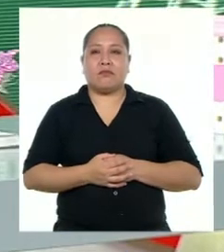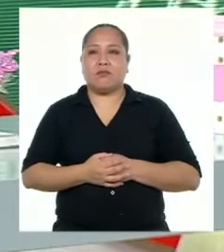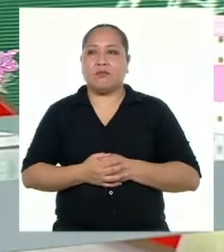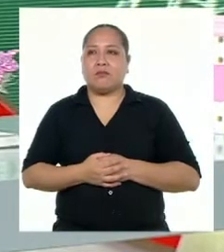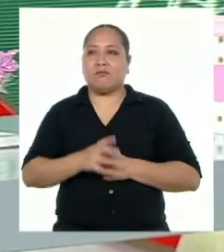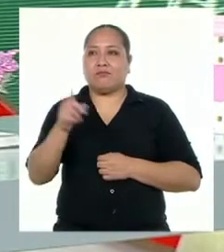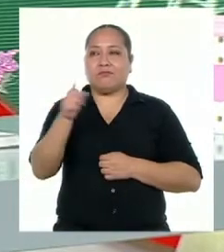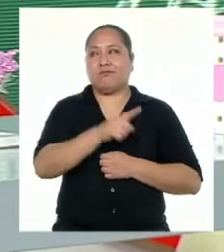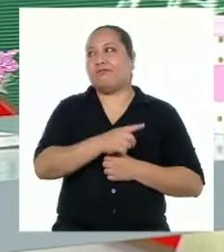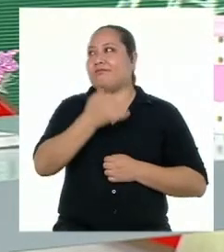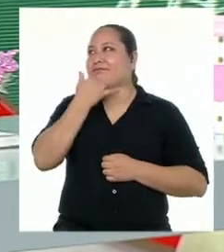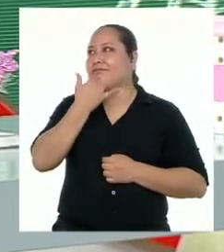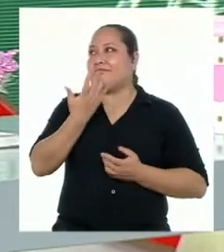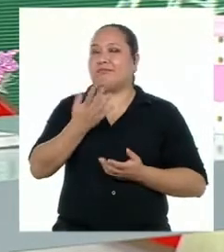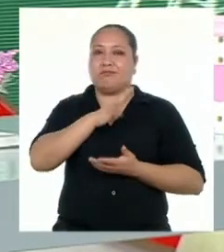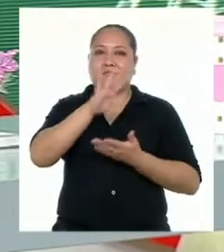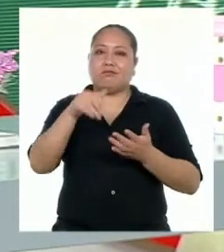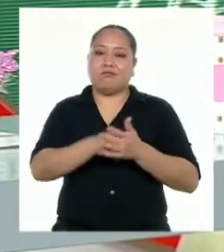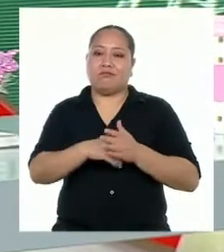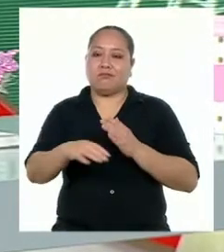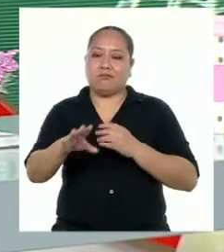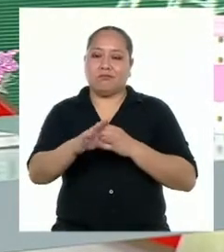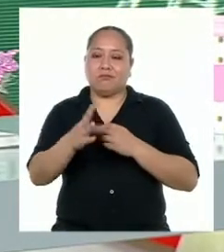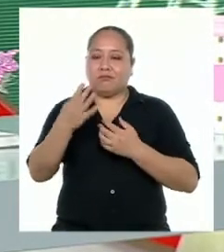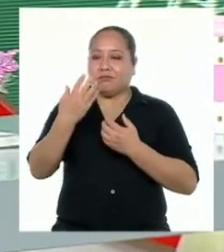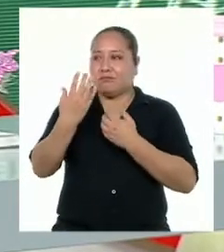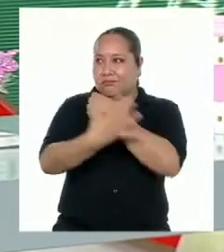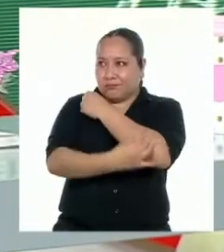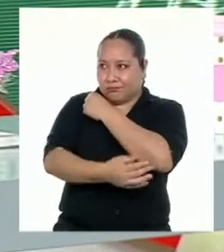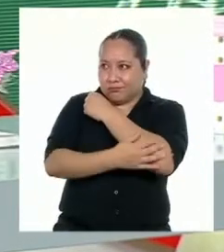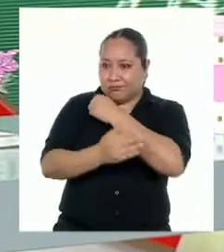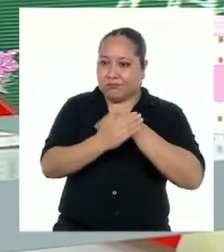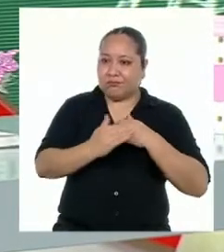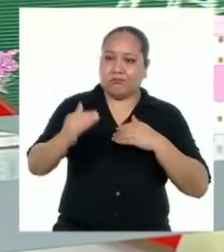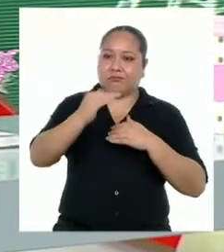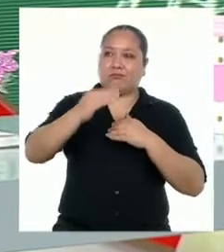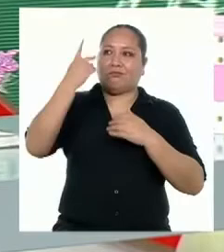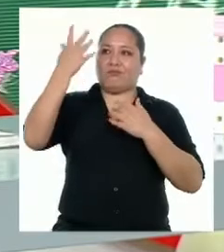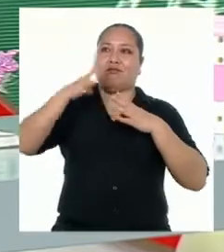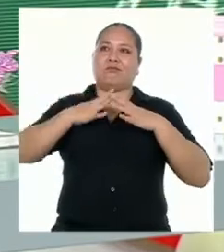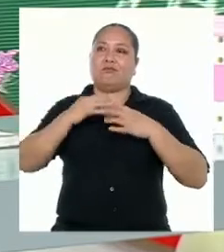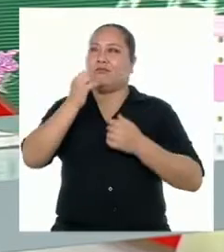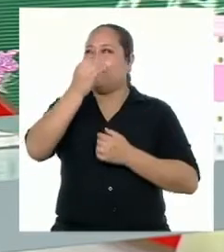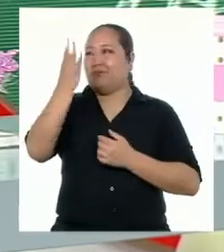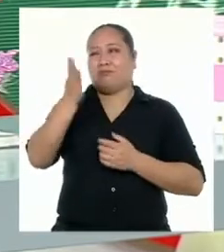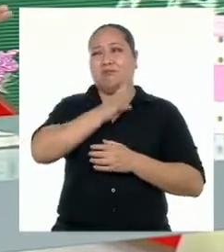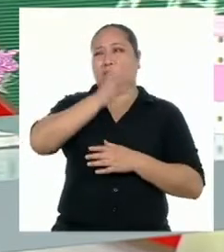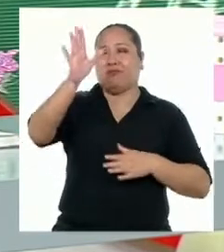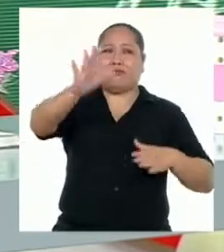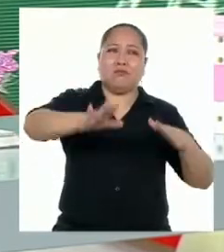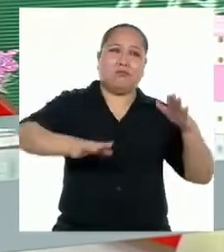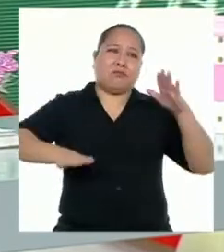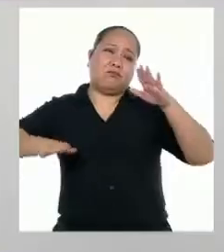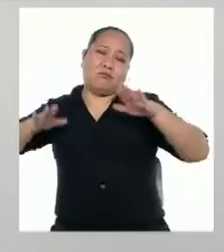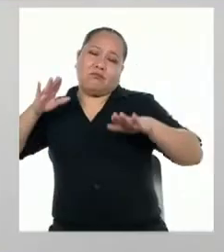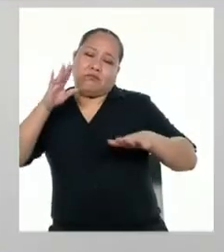Y eso ocurre en todos los niveles socioeconómicos, ¿cierto? Algunos hasta se iban a la playa y organizaban fiestas. Es